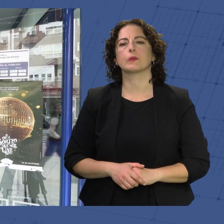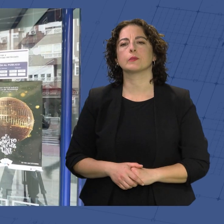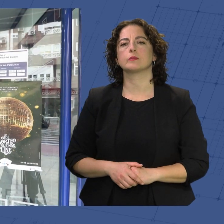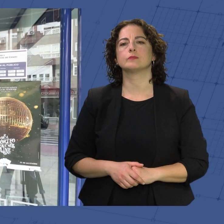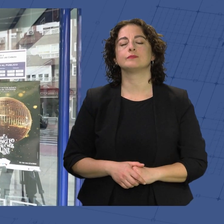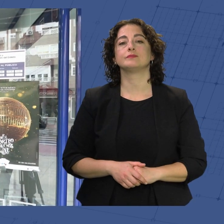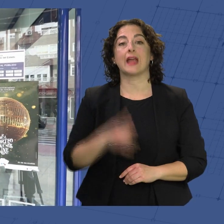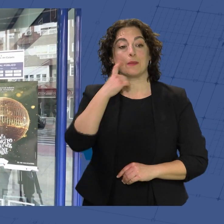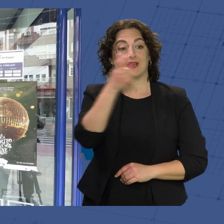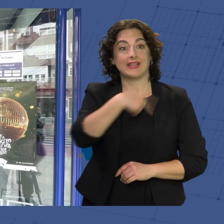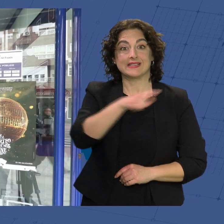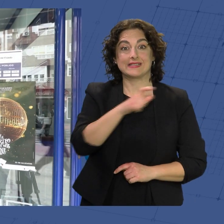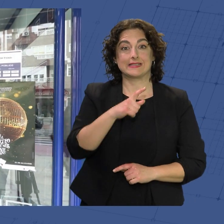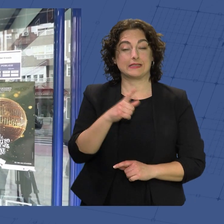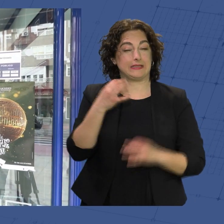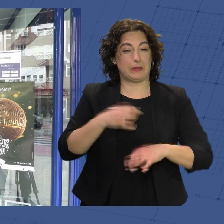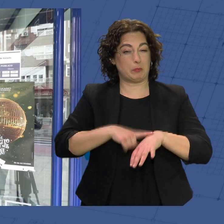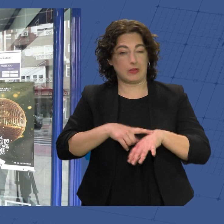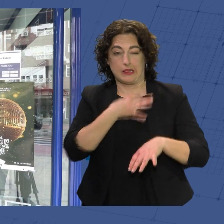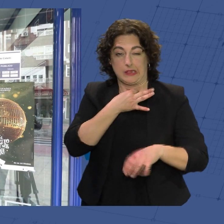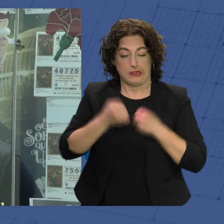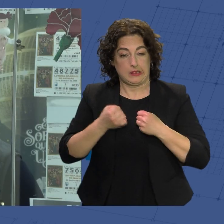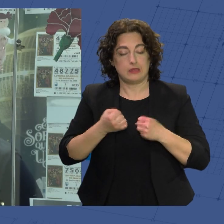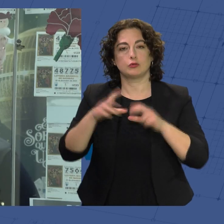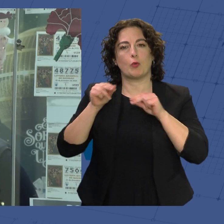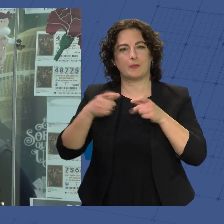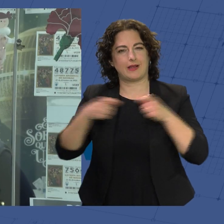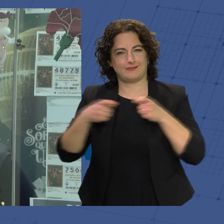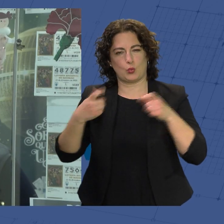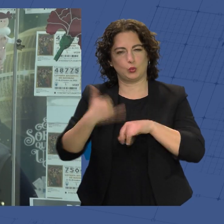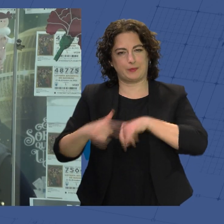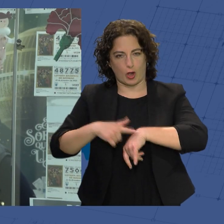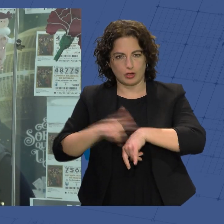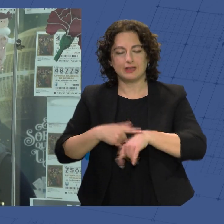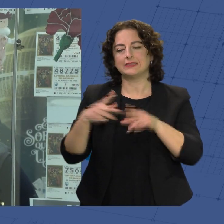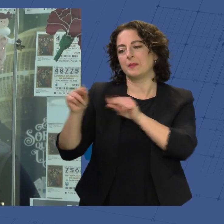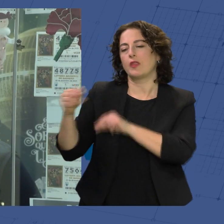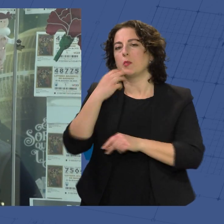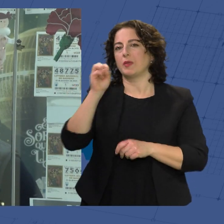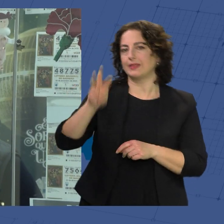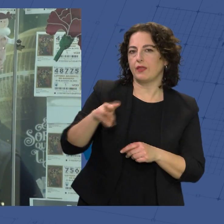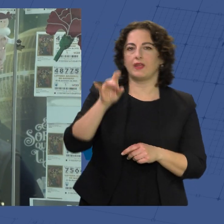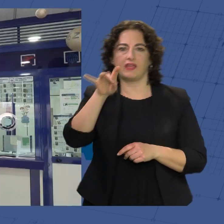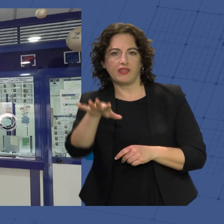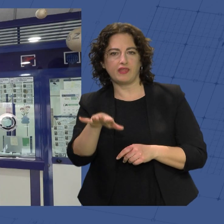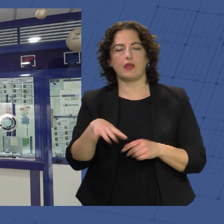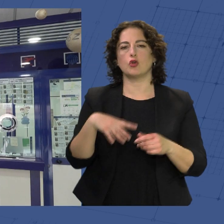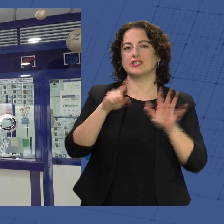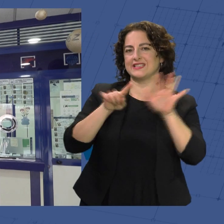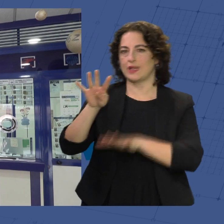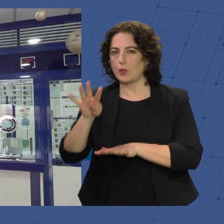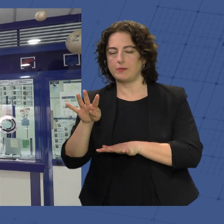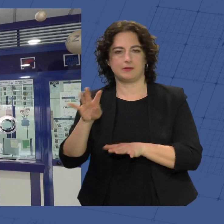Los almerienses apuramos el tiempo para comprar décimos de última hora. Terminaciones como el 13, el 15 o el 69